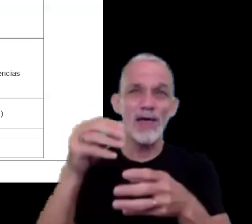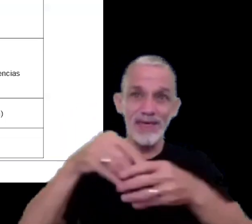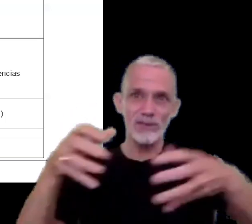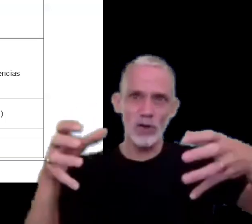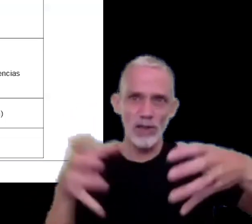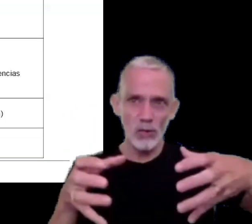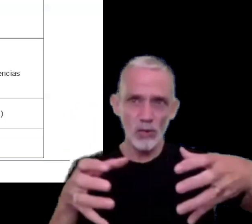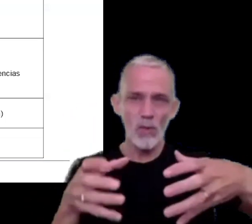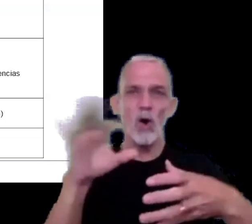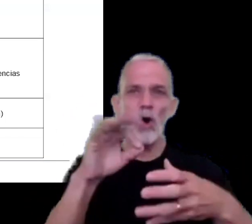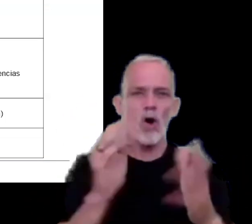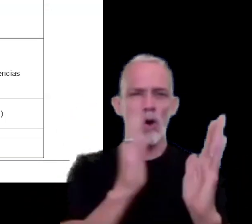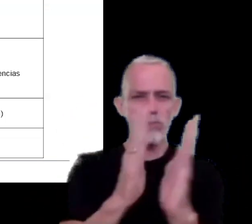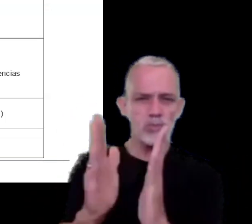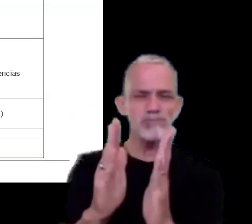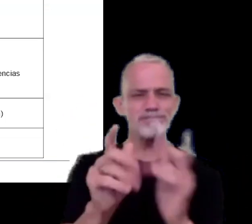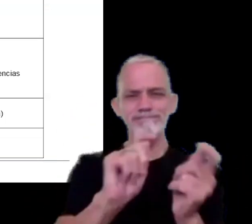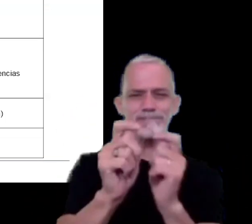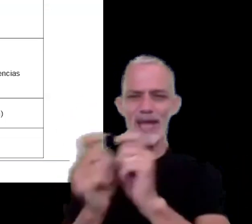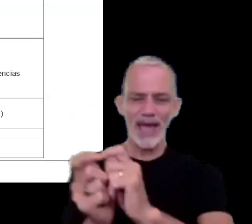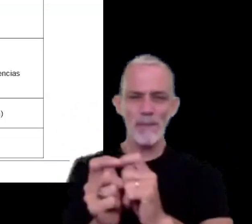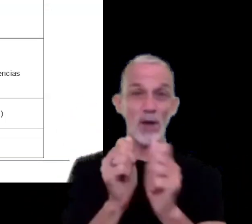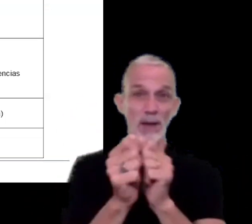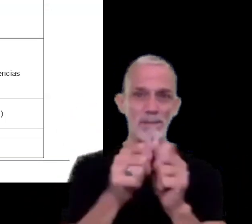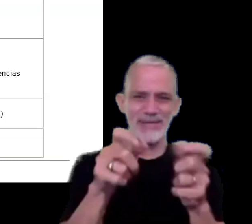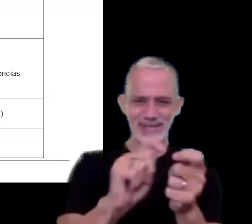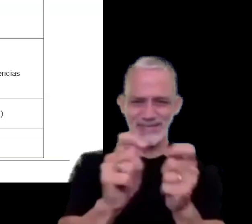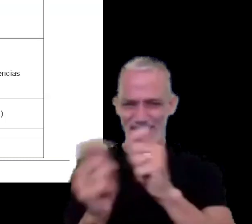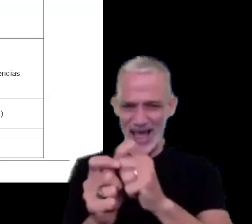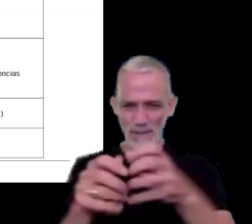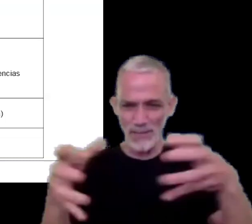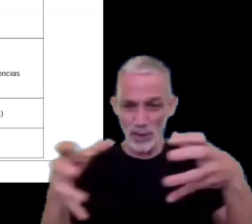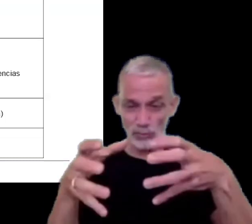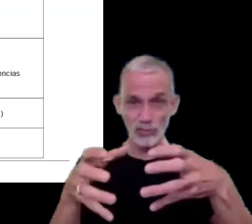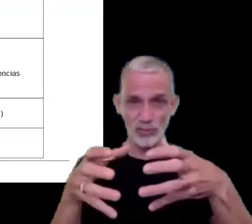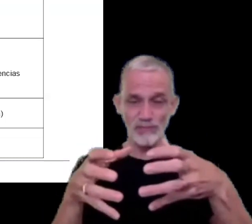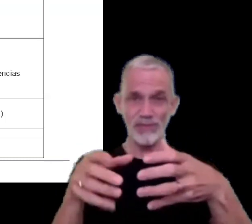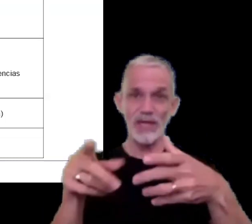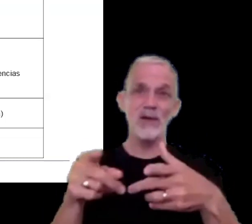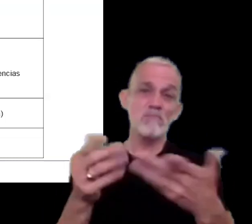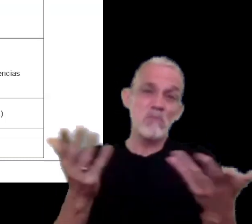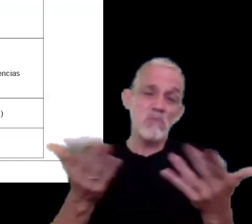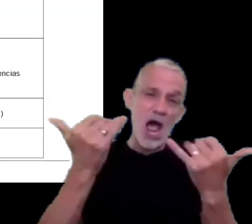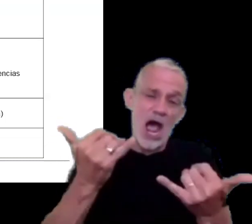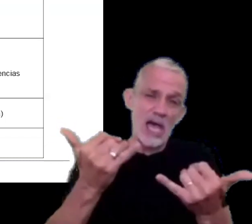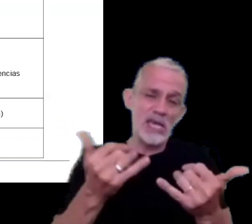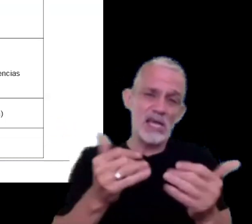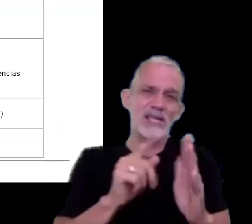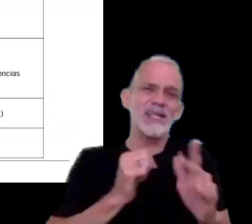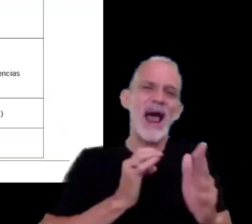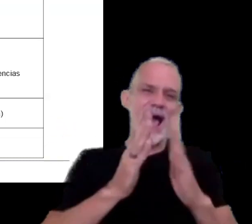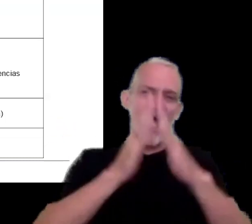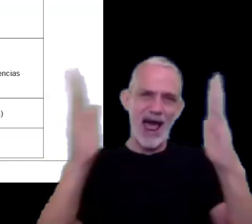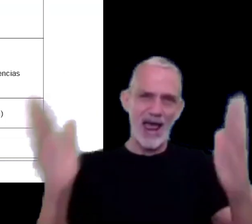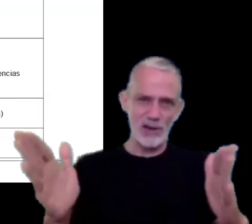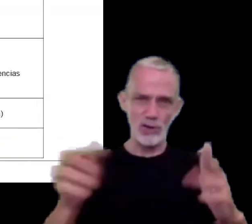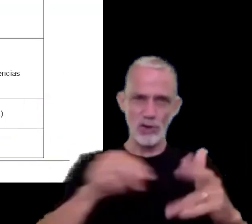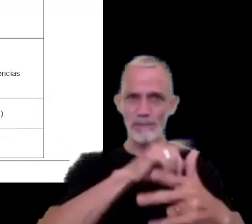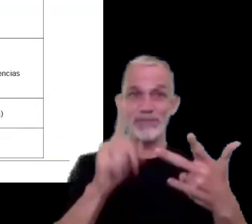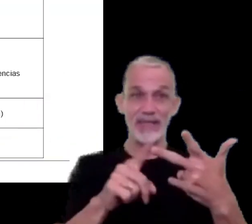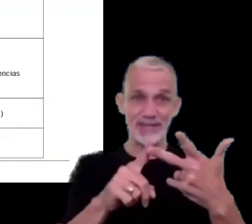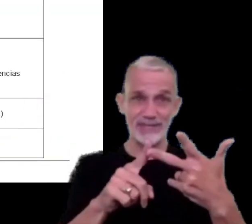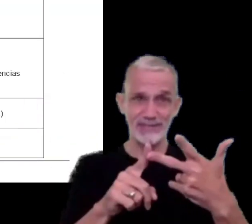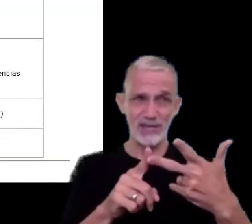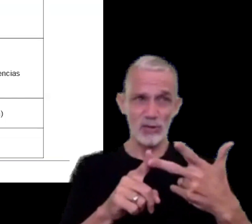y reestructuraciones empresariales que pudieran haber acontecido en cada ejercicio fiscal un